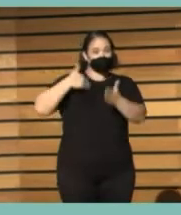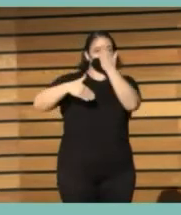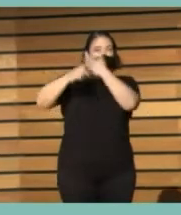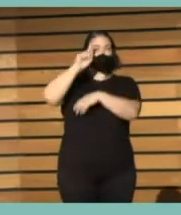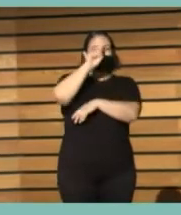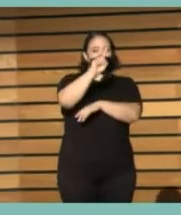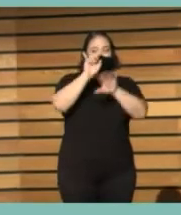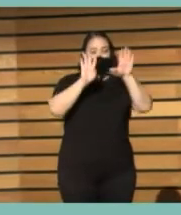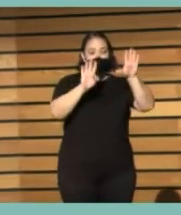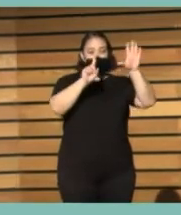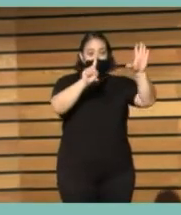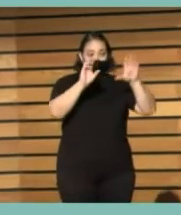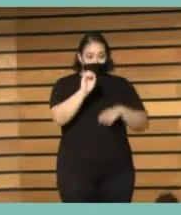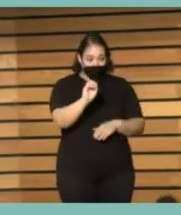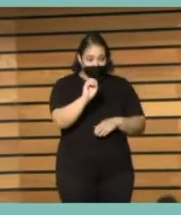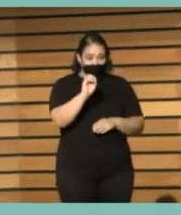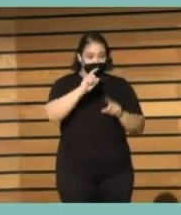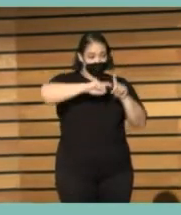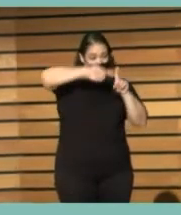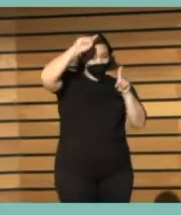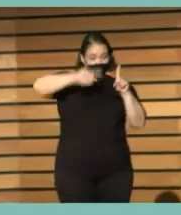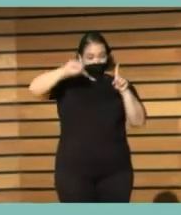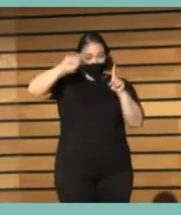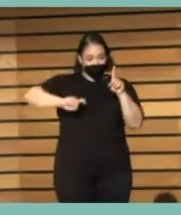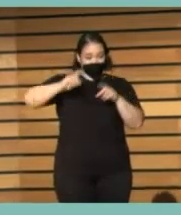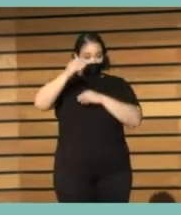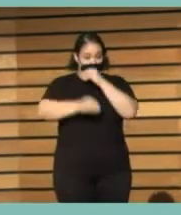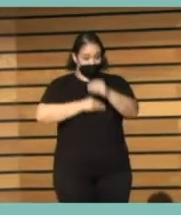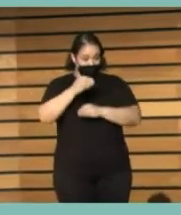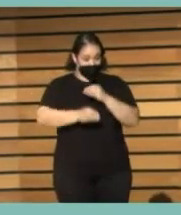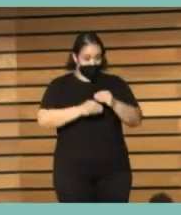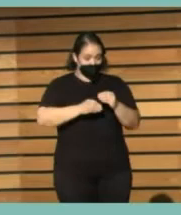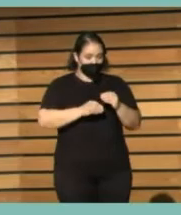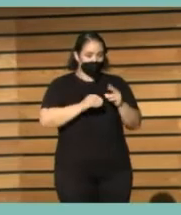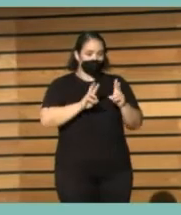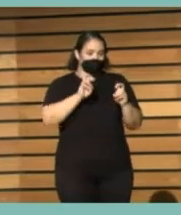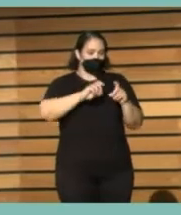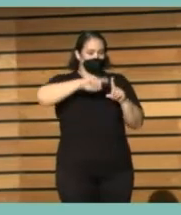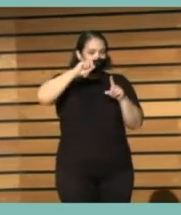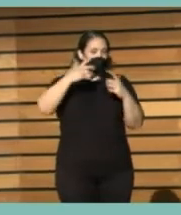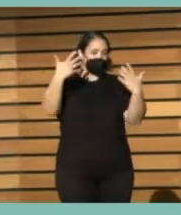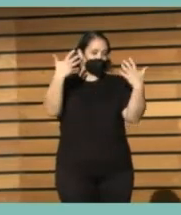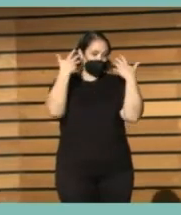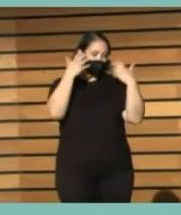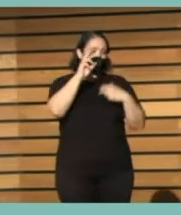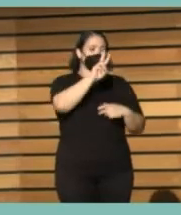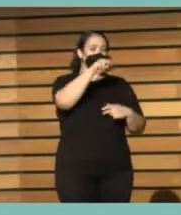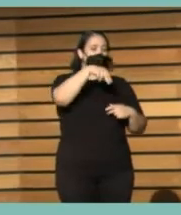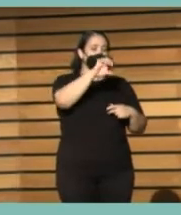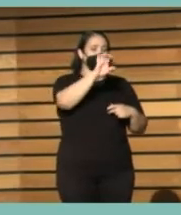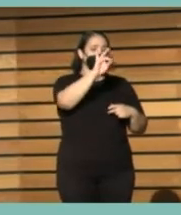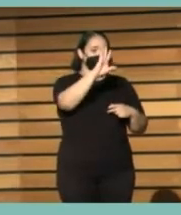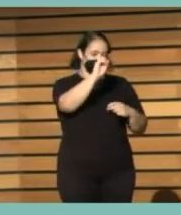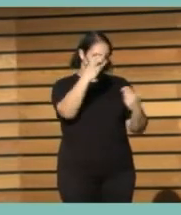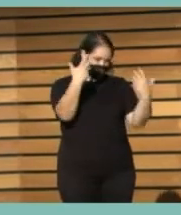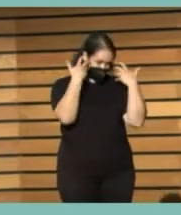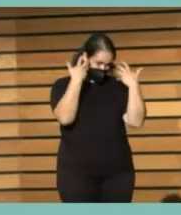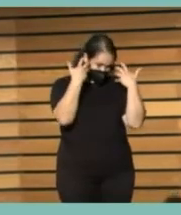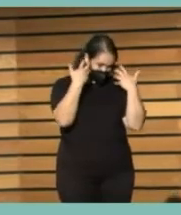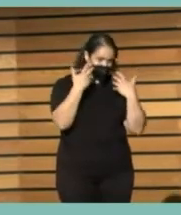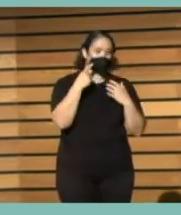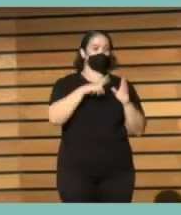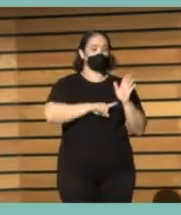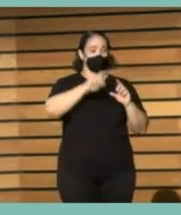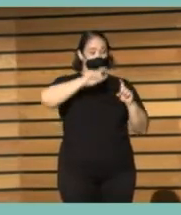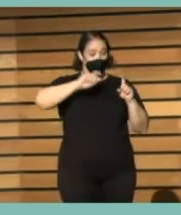1960 elaborando la estadística de bibliotecas, con arreglo a arreglo en comendaciones de la UNESCO y el Ministerio de Cultura, a través